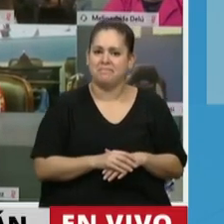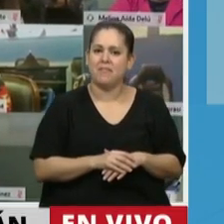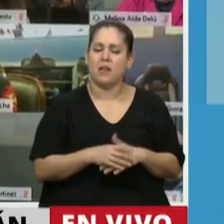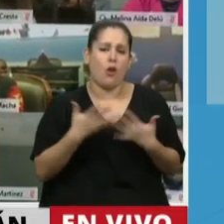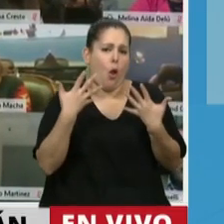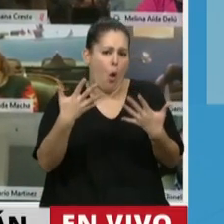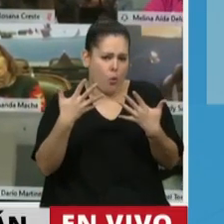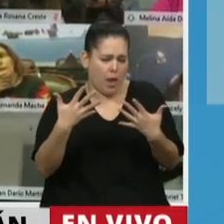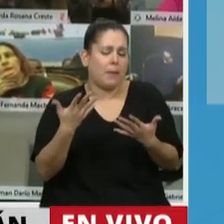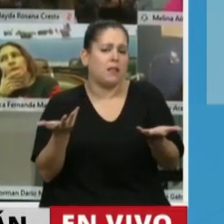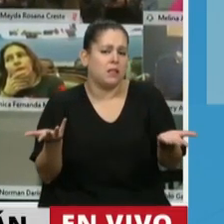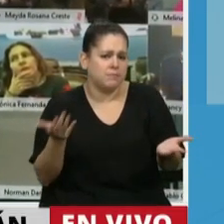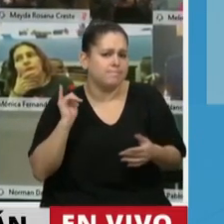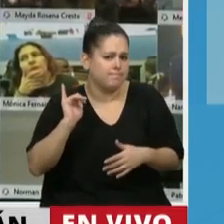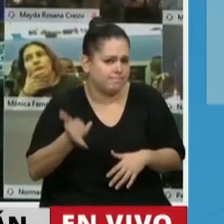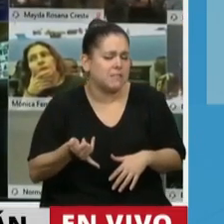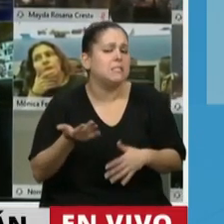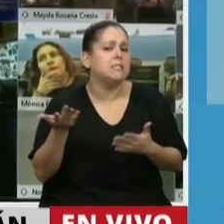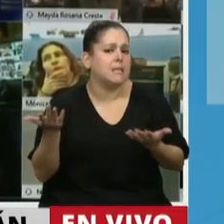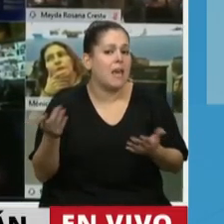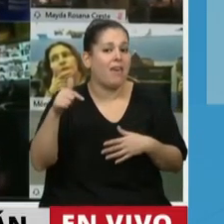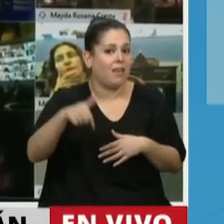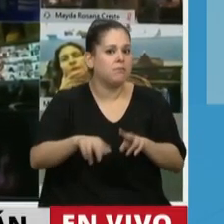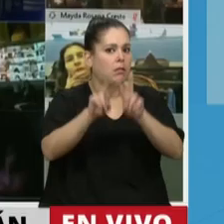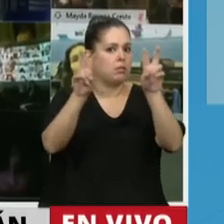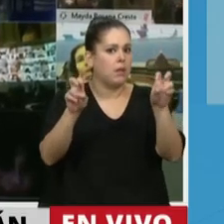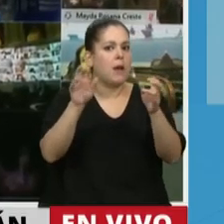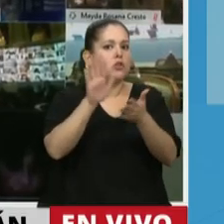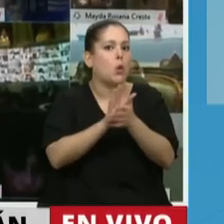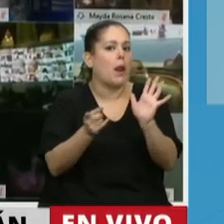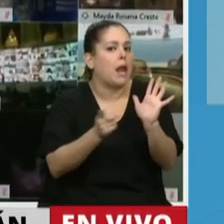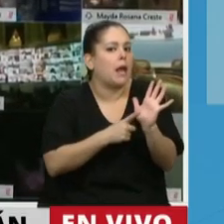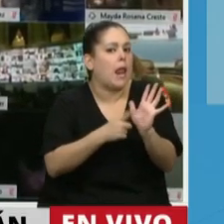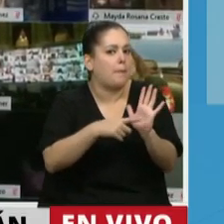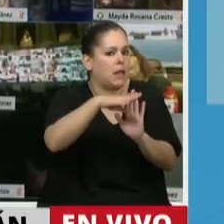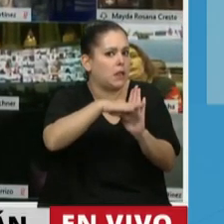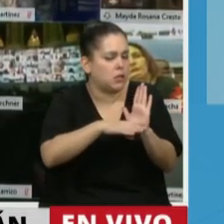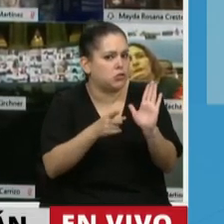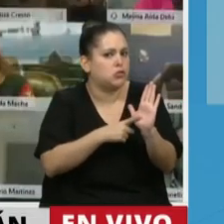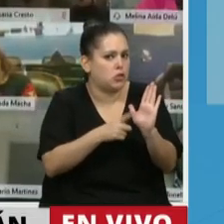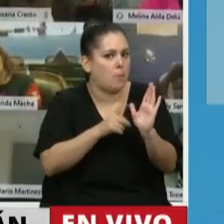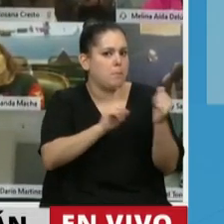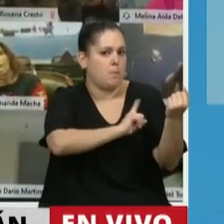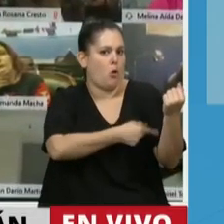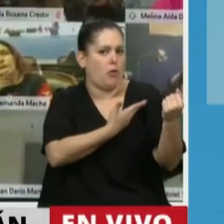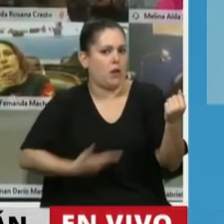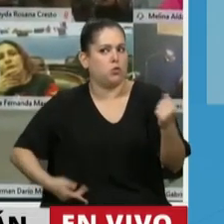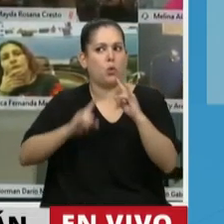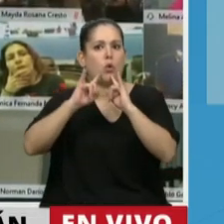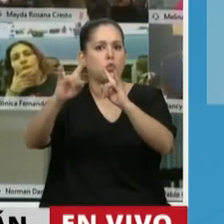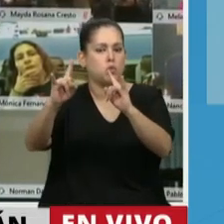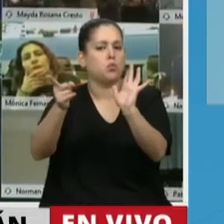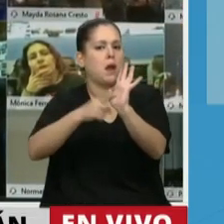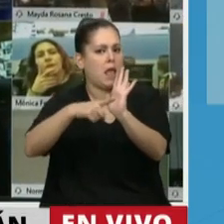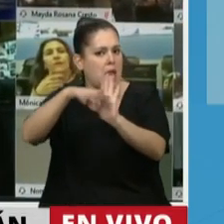obviamente que va a tener mucho que ver en este tema lo que va a ser la reglamentación por parte del Poder Ejecutivo Nacional. Acá